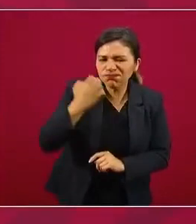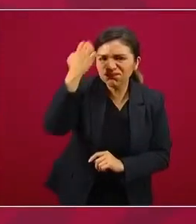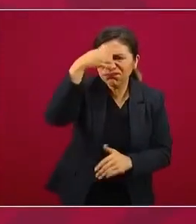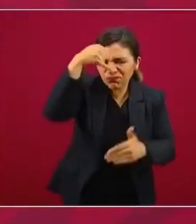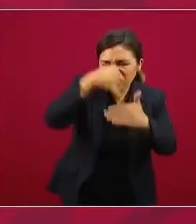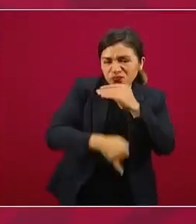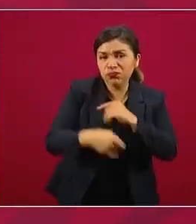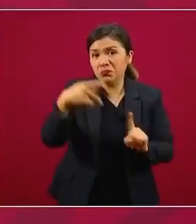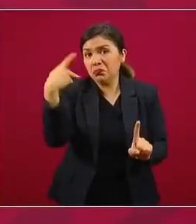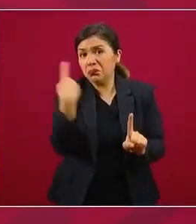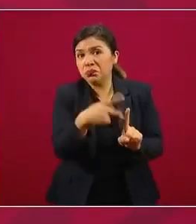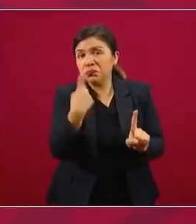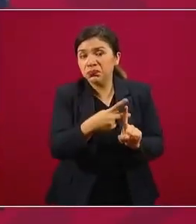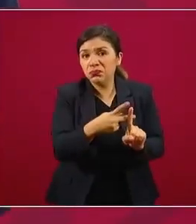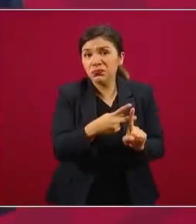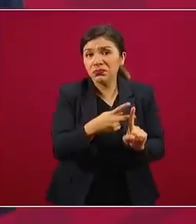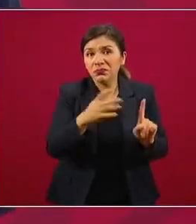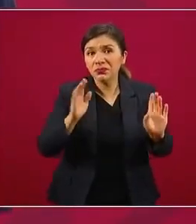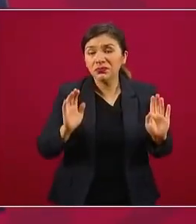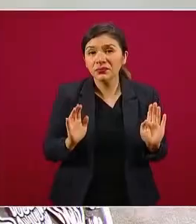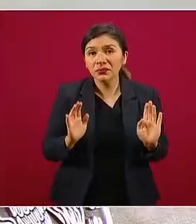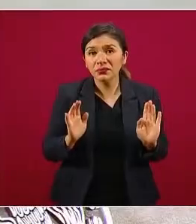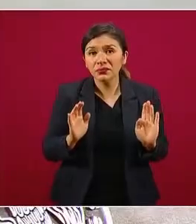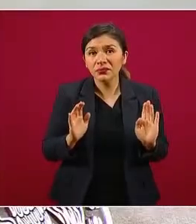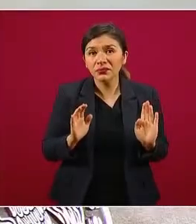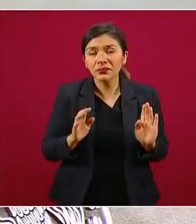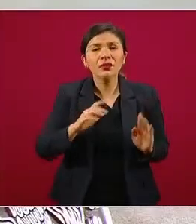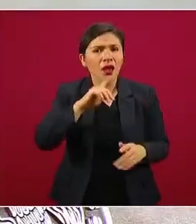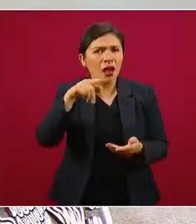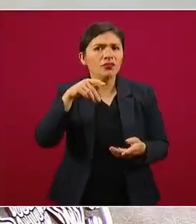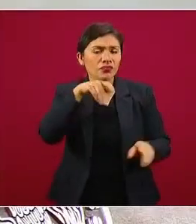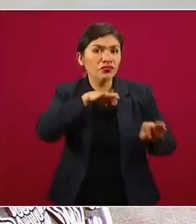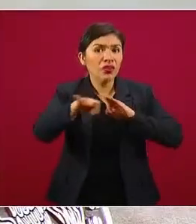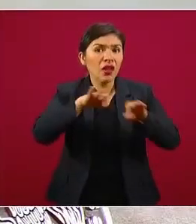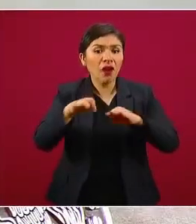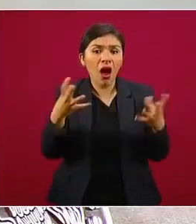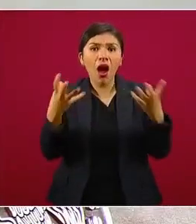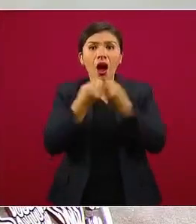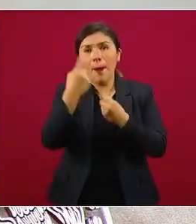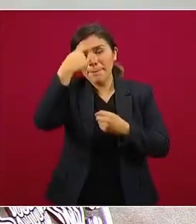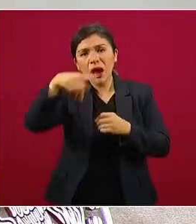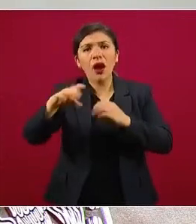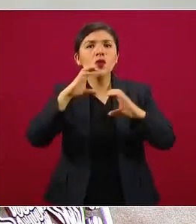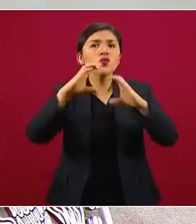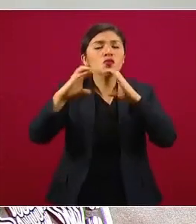en un medio de comunicación,